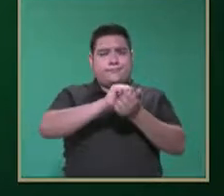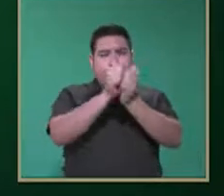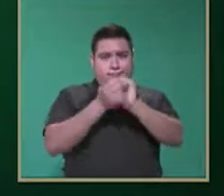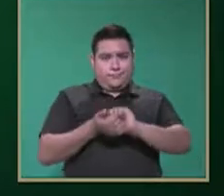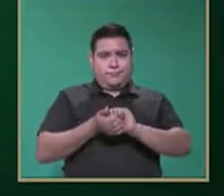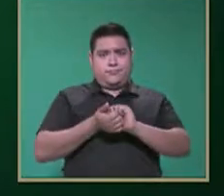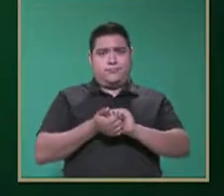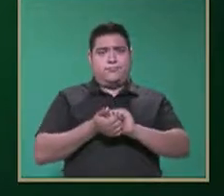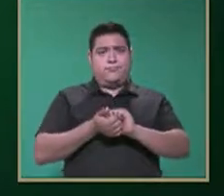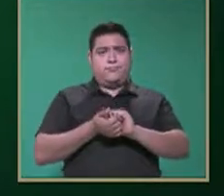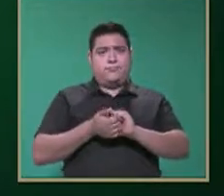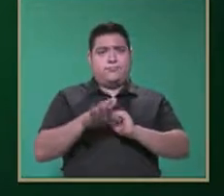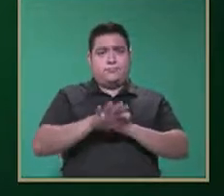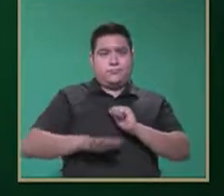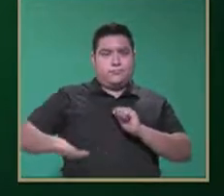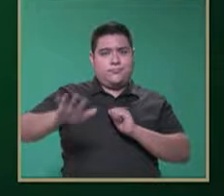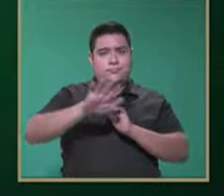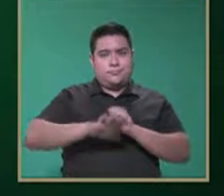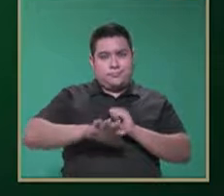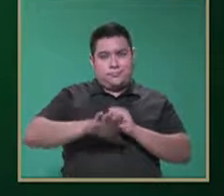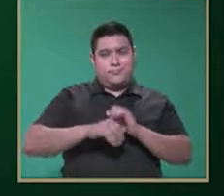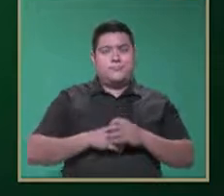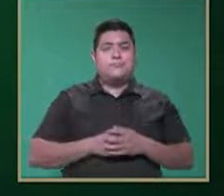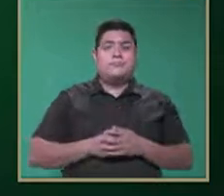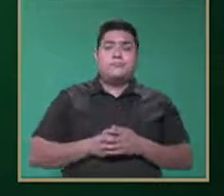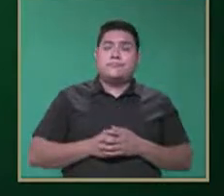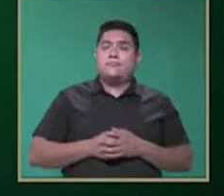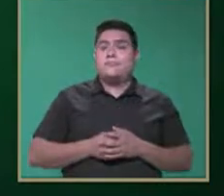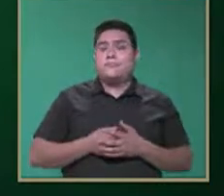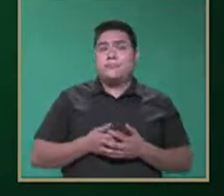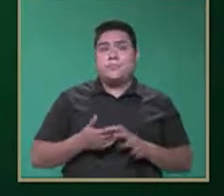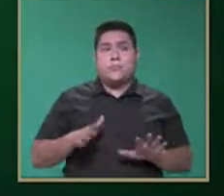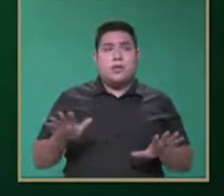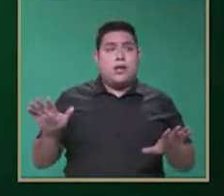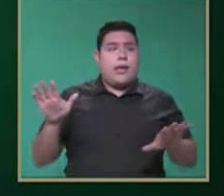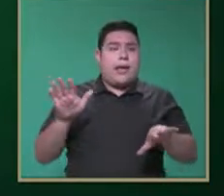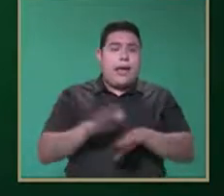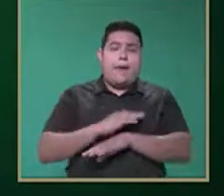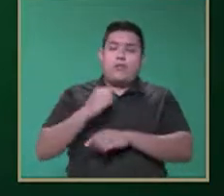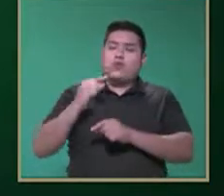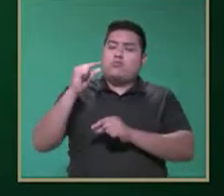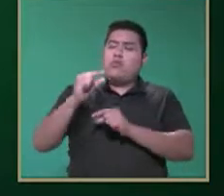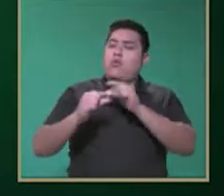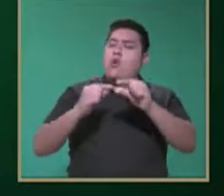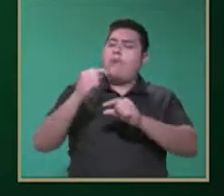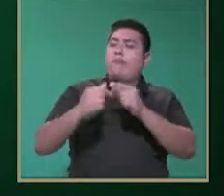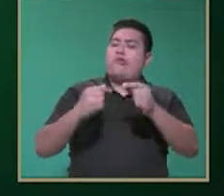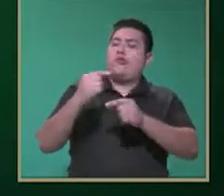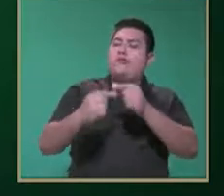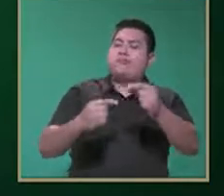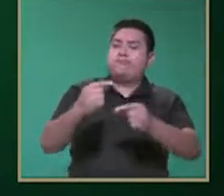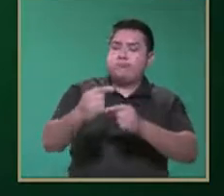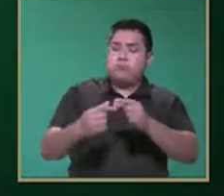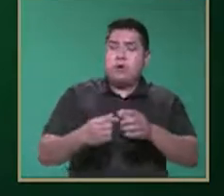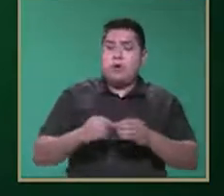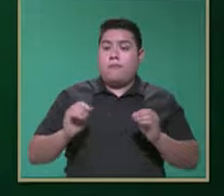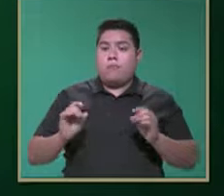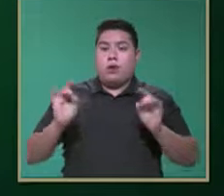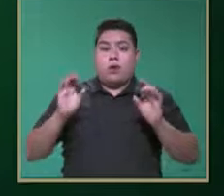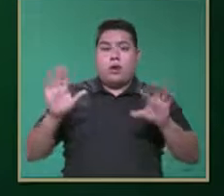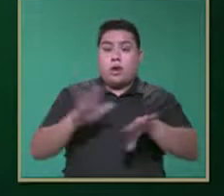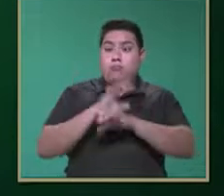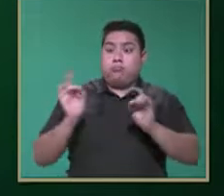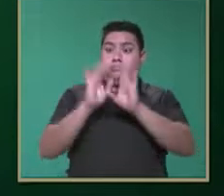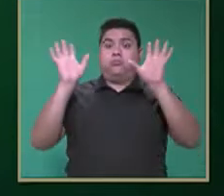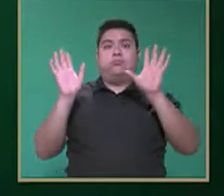ambientales van a ser cambios graduales. Con estos niños no podemos